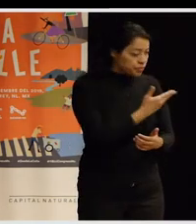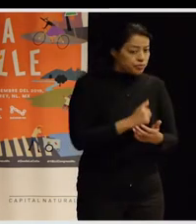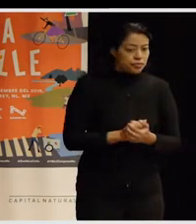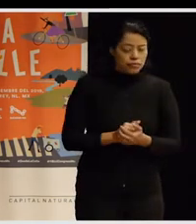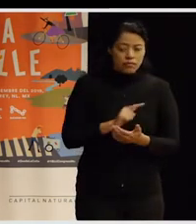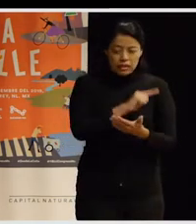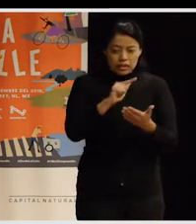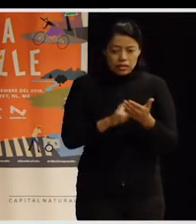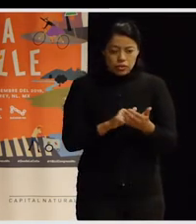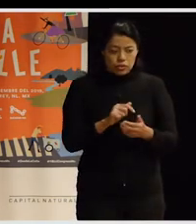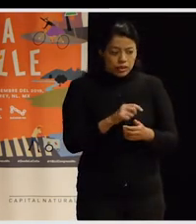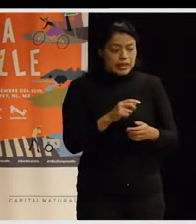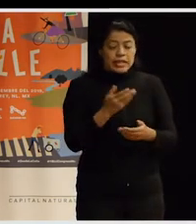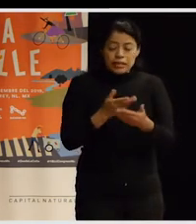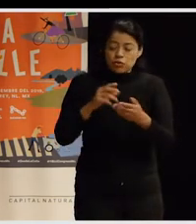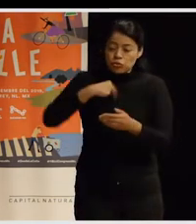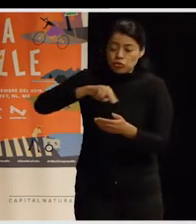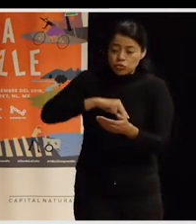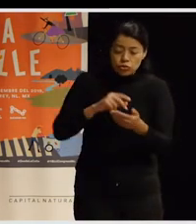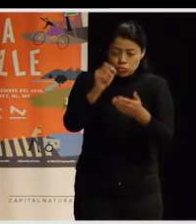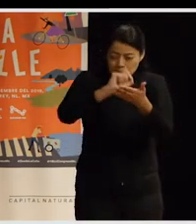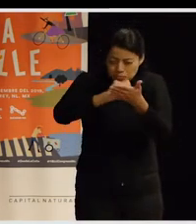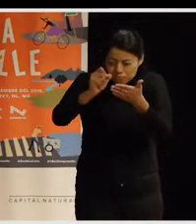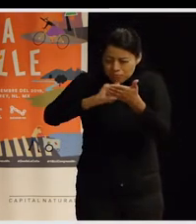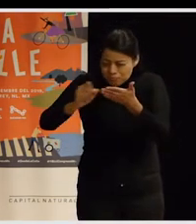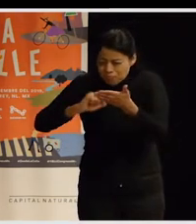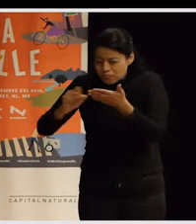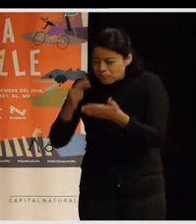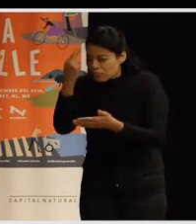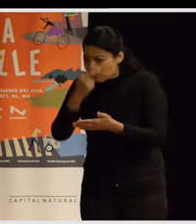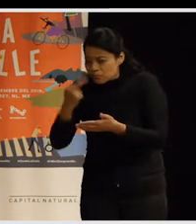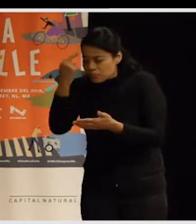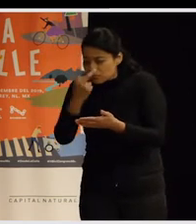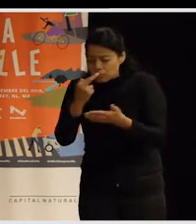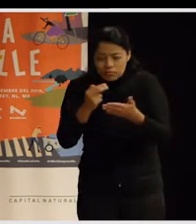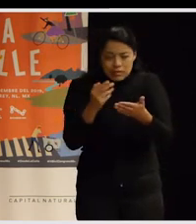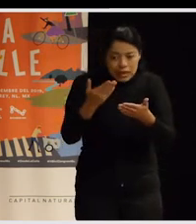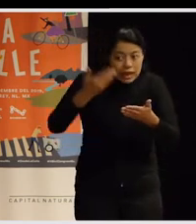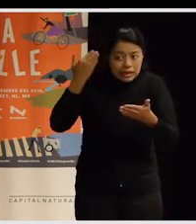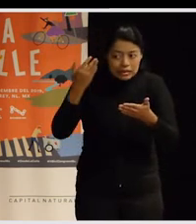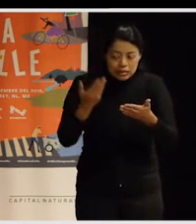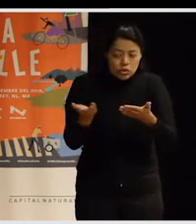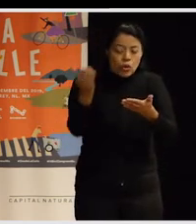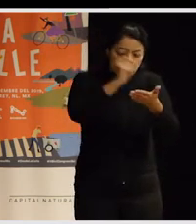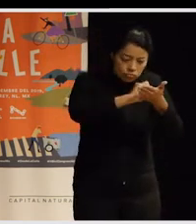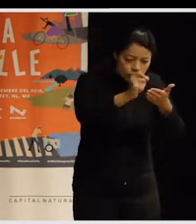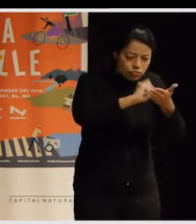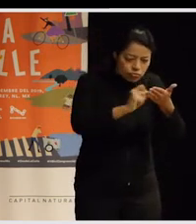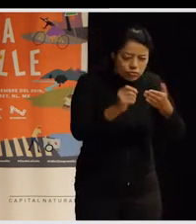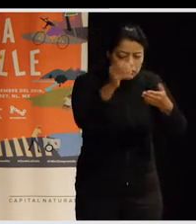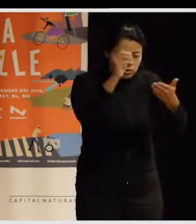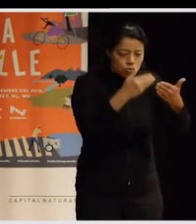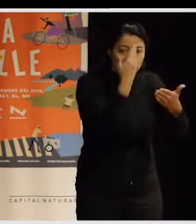donde en esas propuestas los lugares que las chicas y los chicos asociaban como, digamos, como puntos oscuros